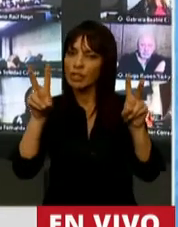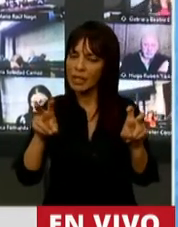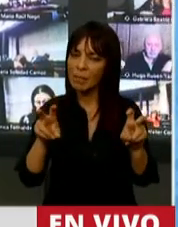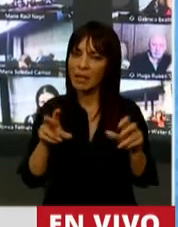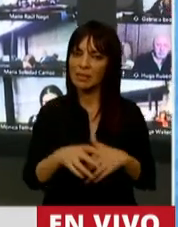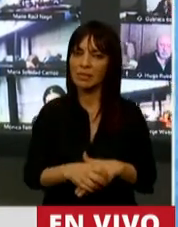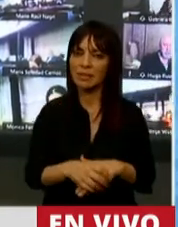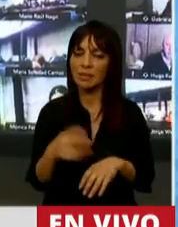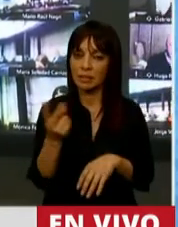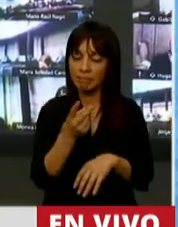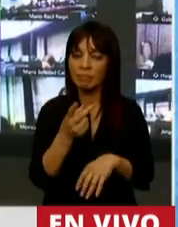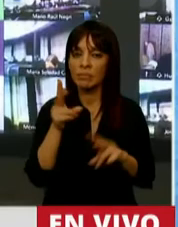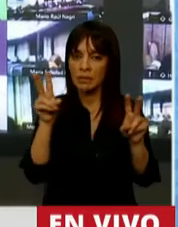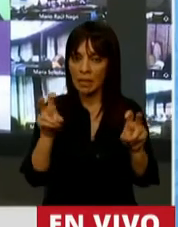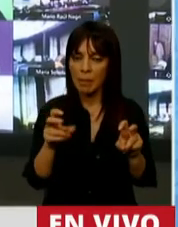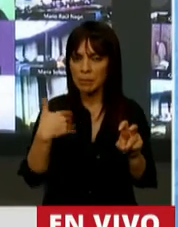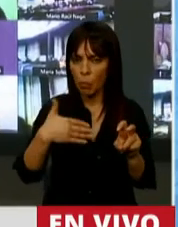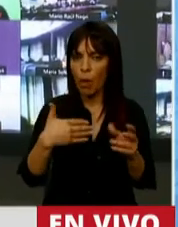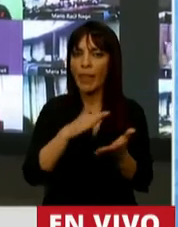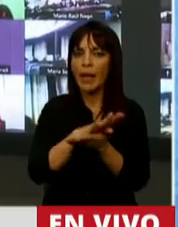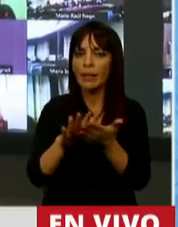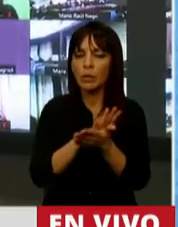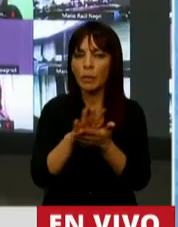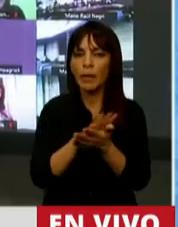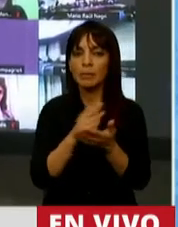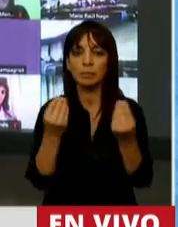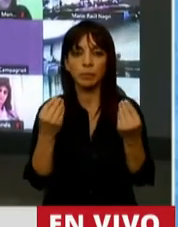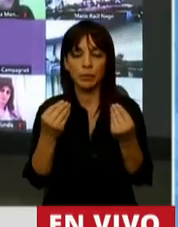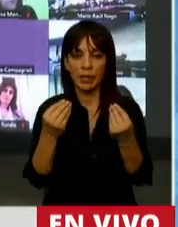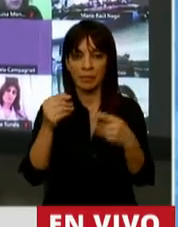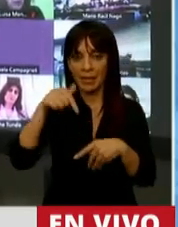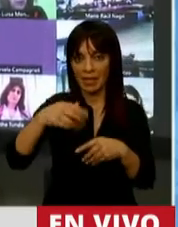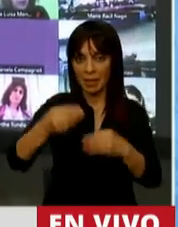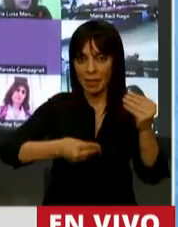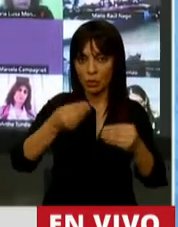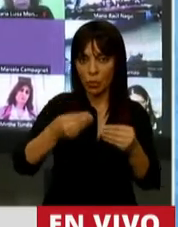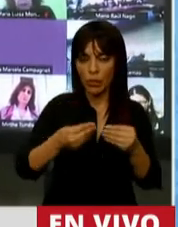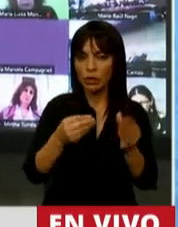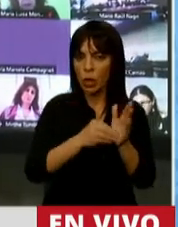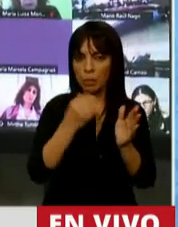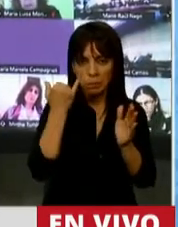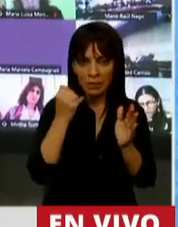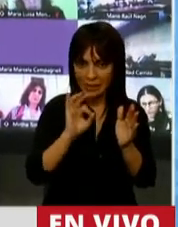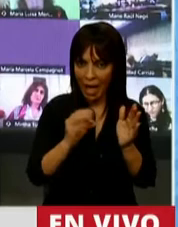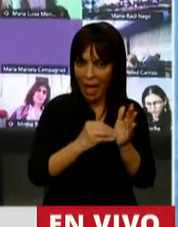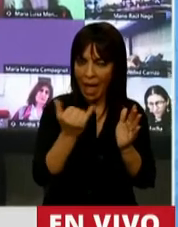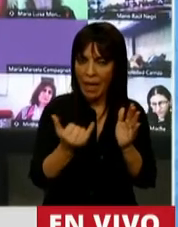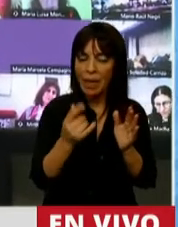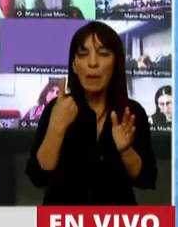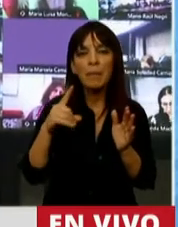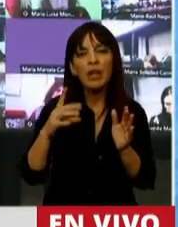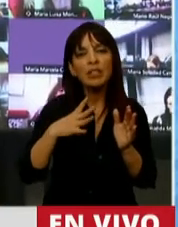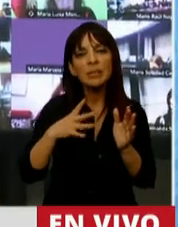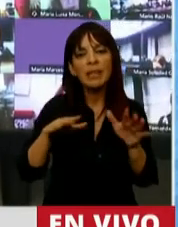que bien se van a poder resolver, porque de hecho en este presupuesto es tan resuelta. Pero siempre queda el